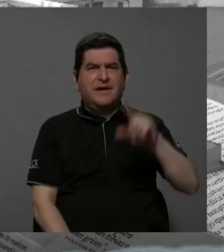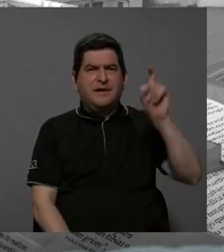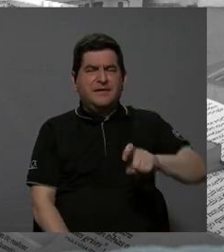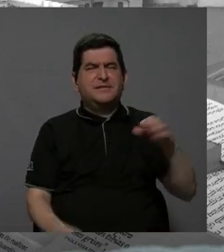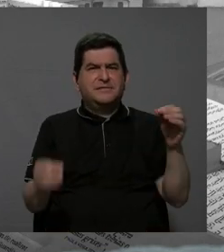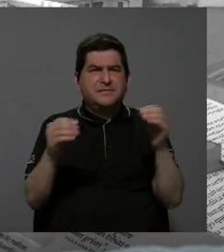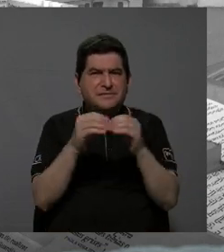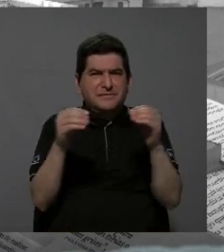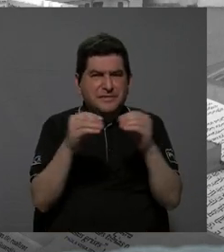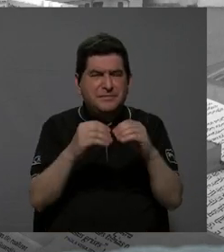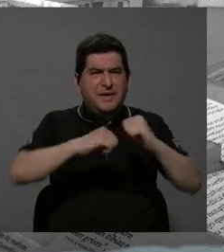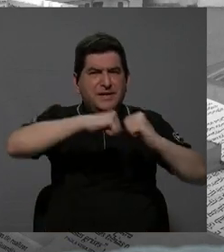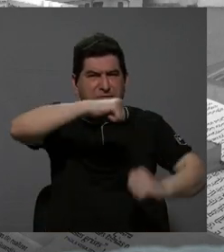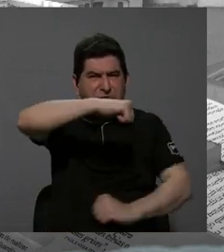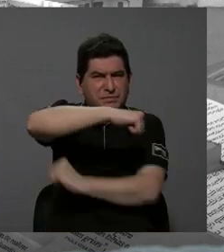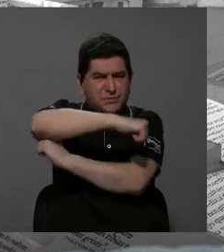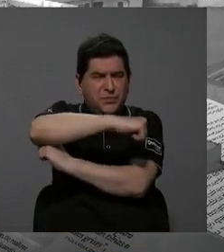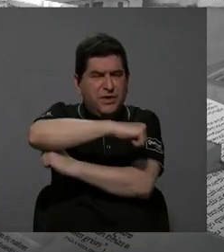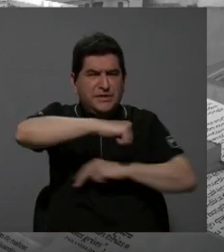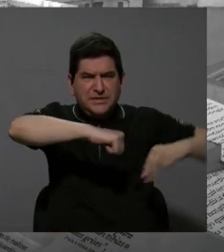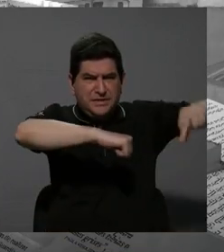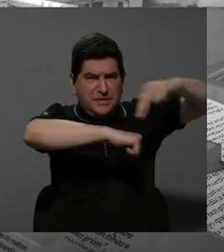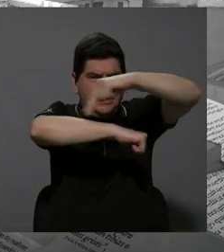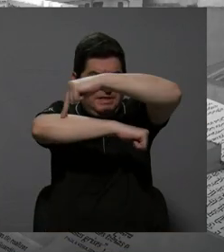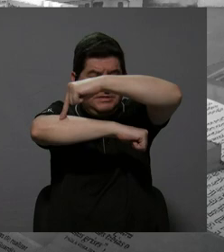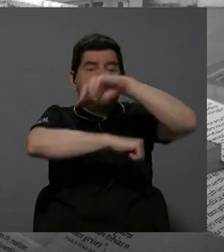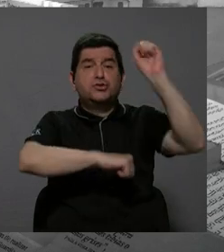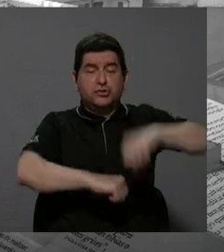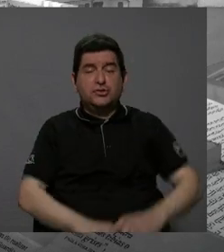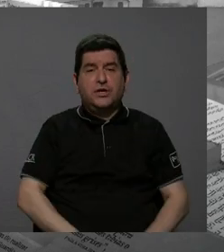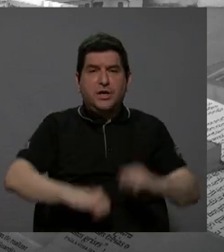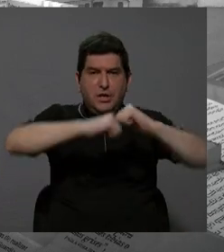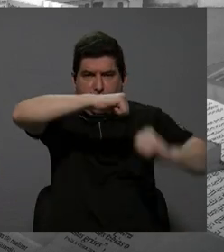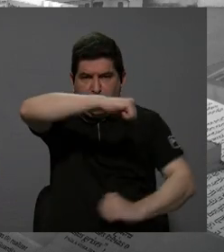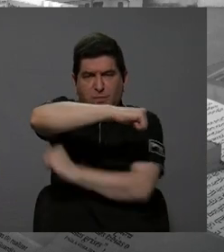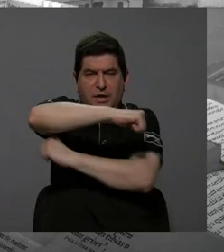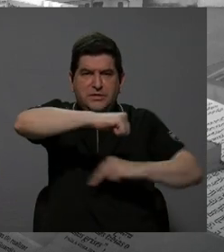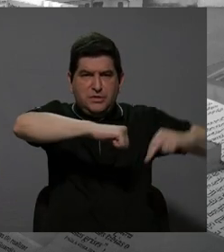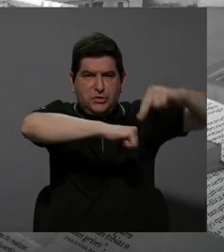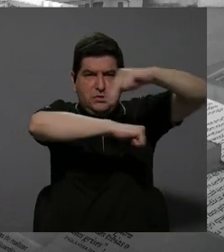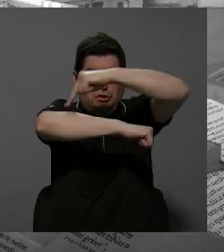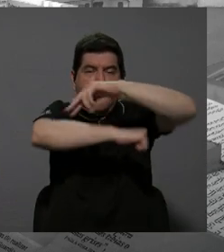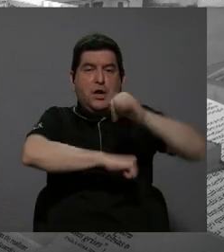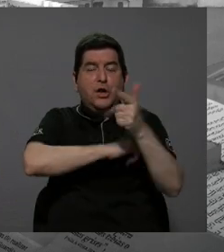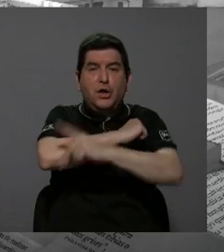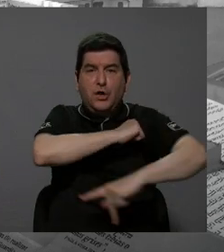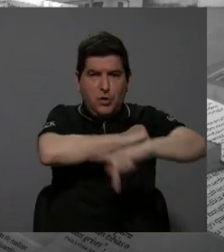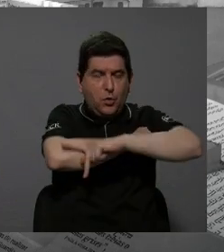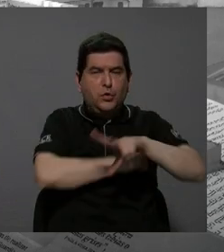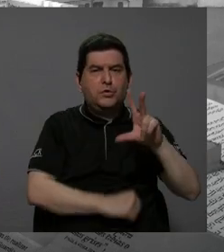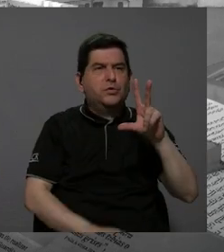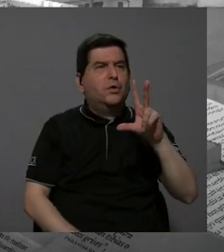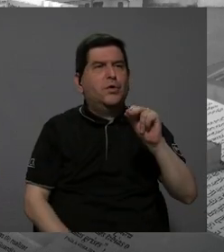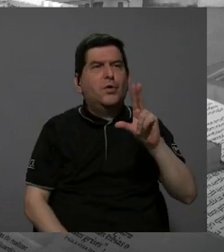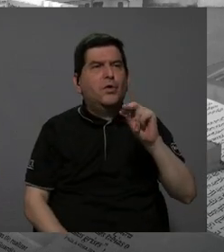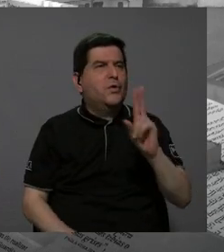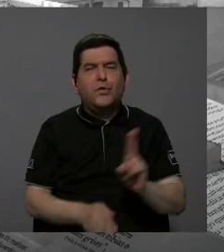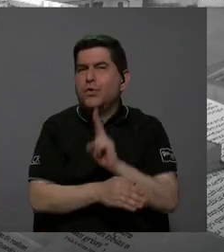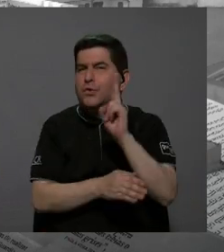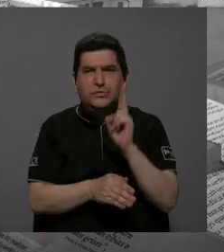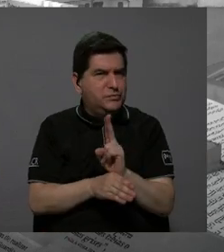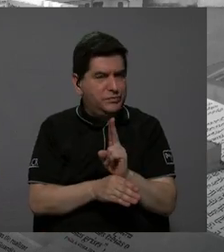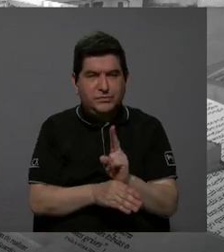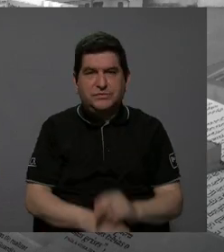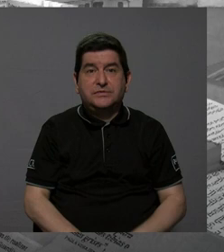mayor puentes peatonales? Claro que sí. Y nuevamente, el puente peatonal en otros países no debería de ser, o sea, no se utiliza